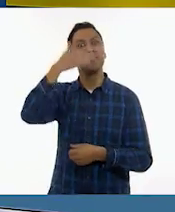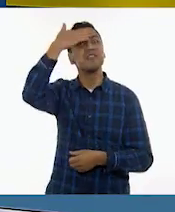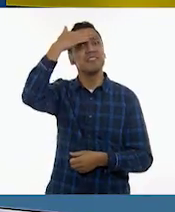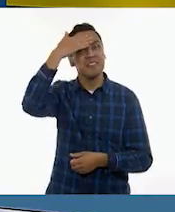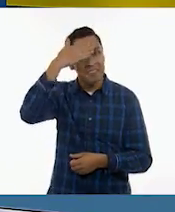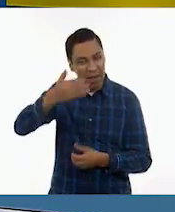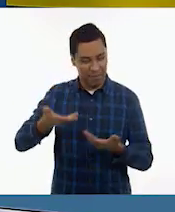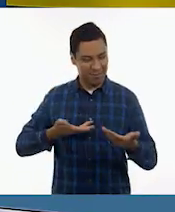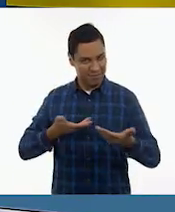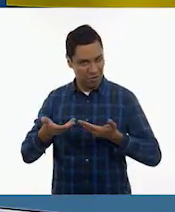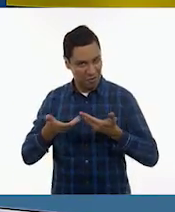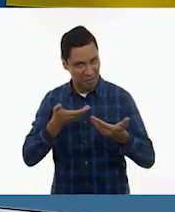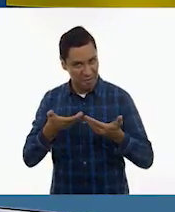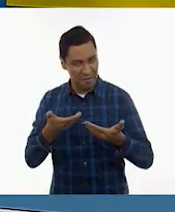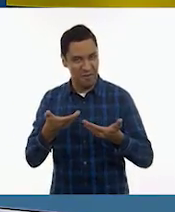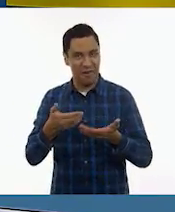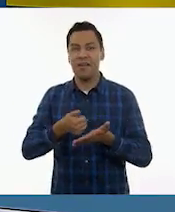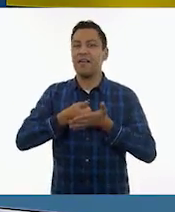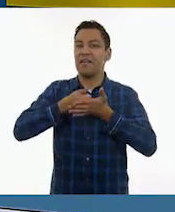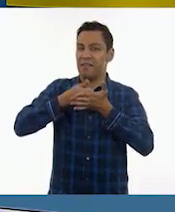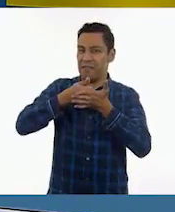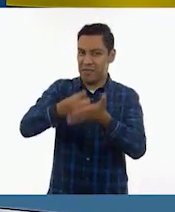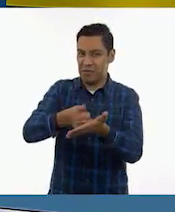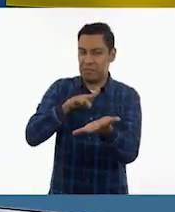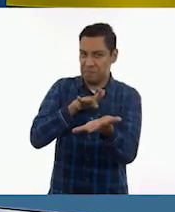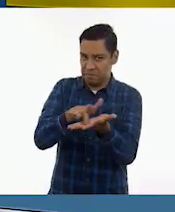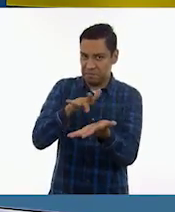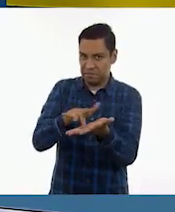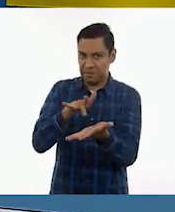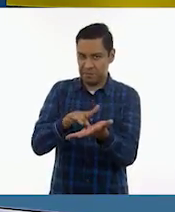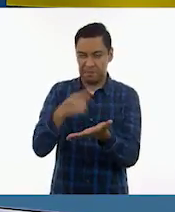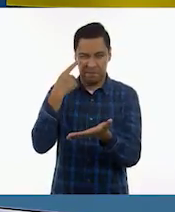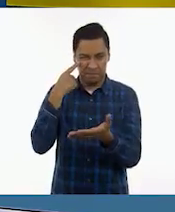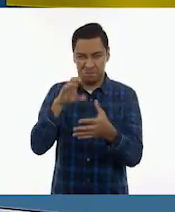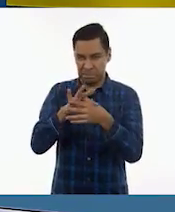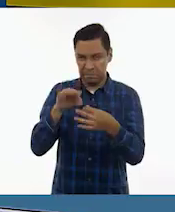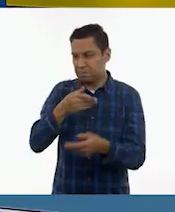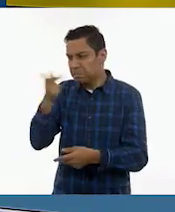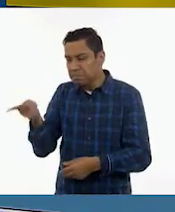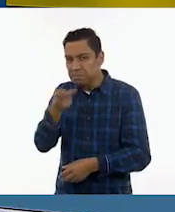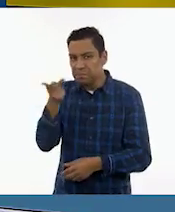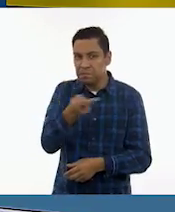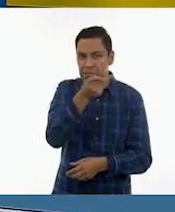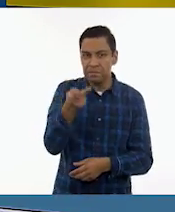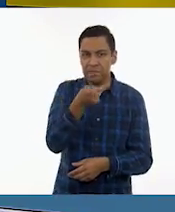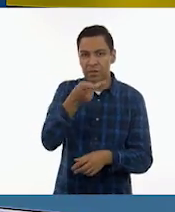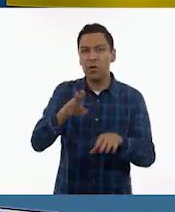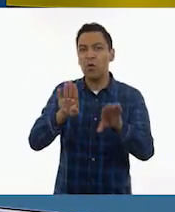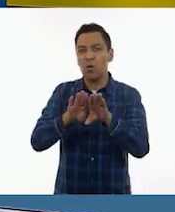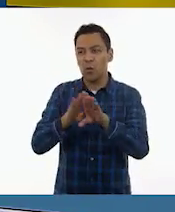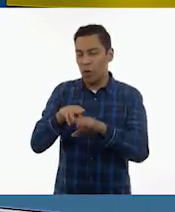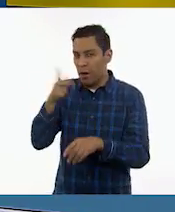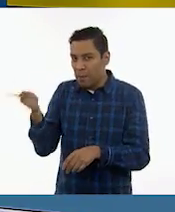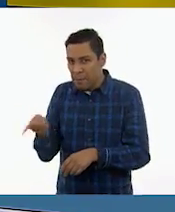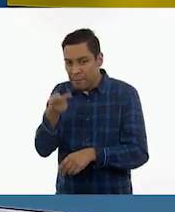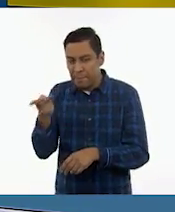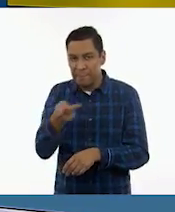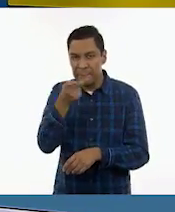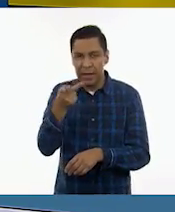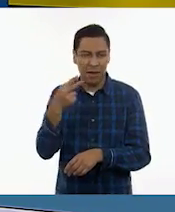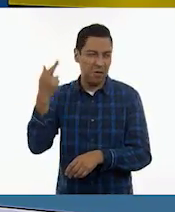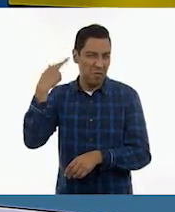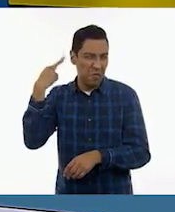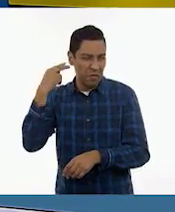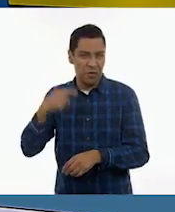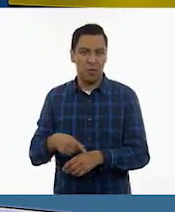tenemos unos testimonios de qué es el trabajo colaborativo a partir de los audios de estos niñitos que se tomaron la molestia